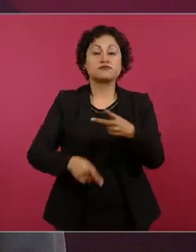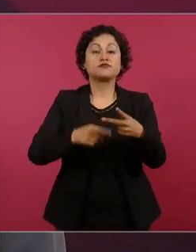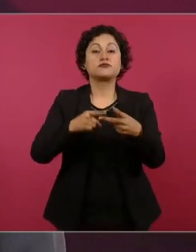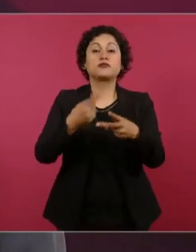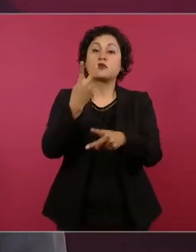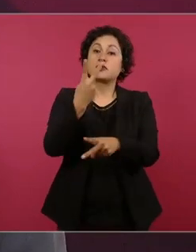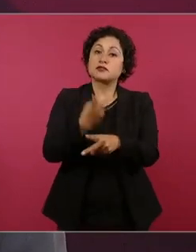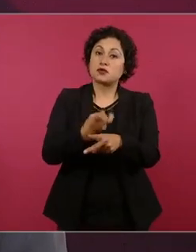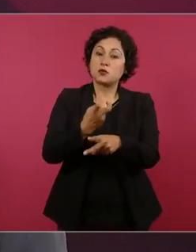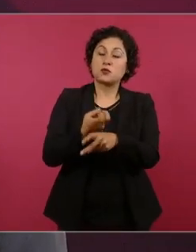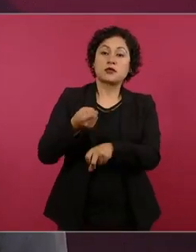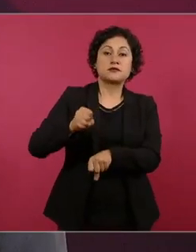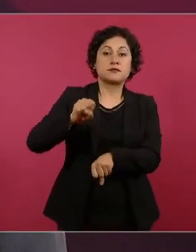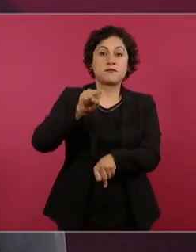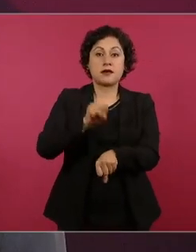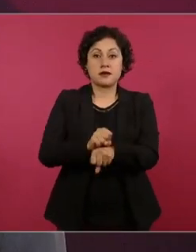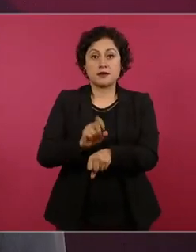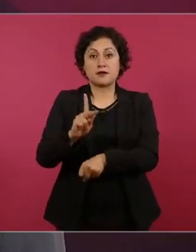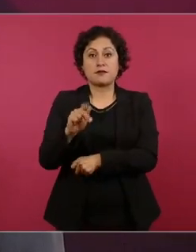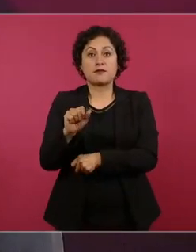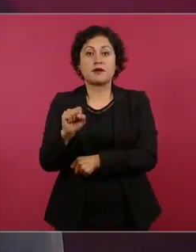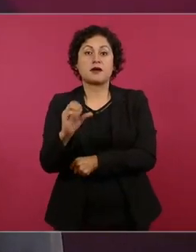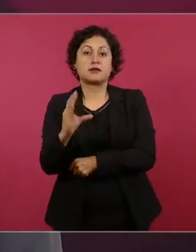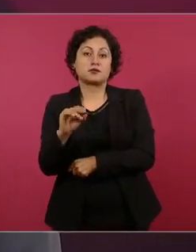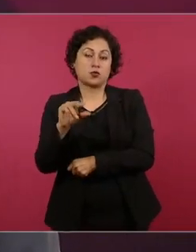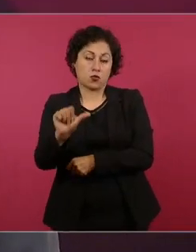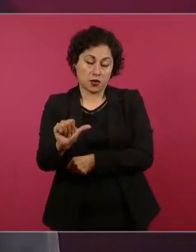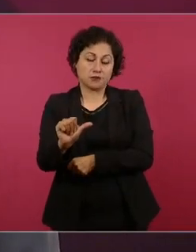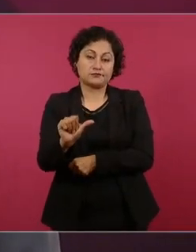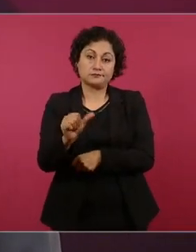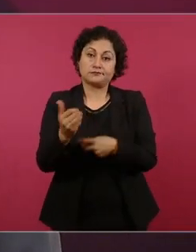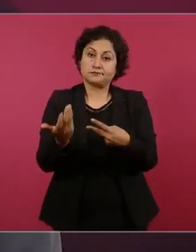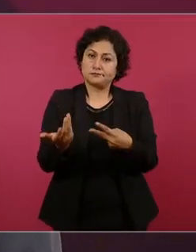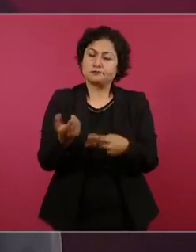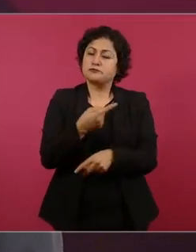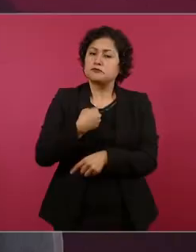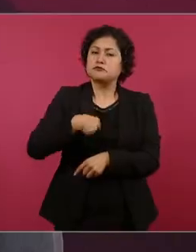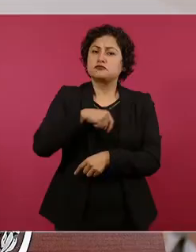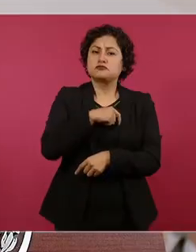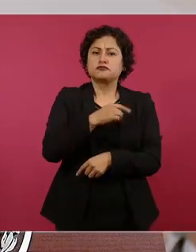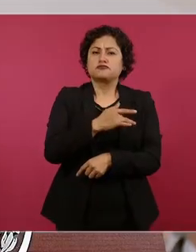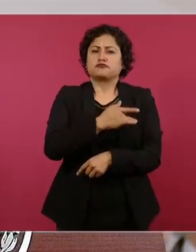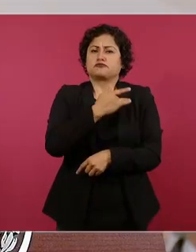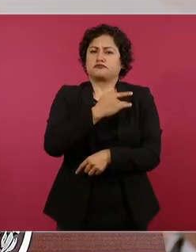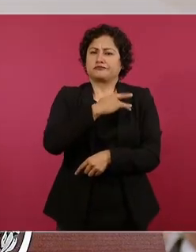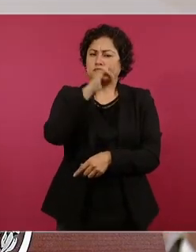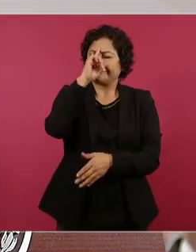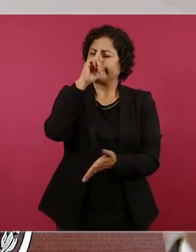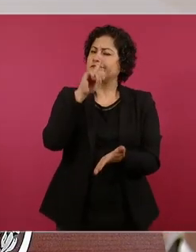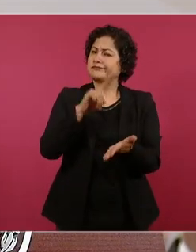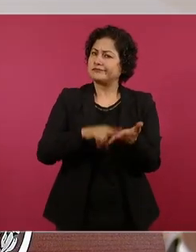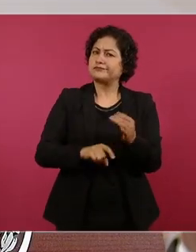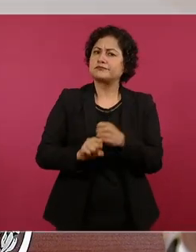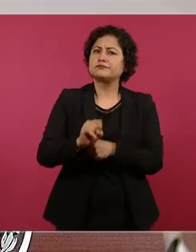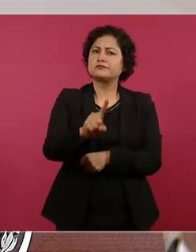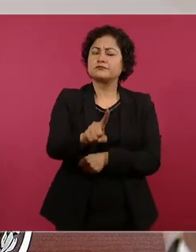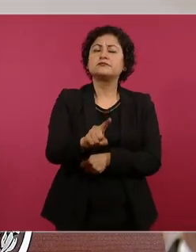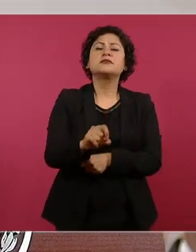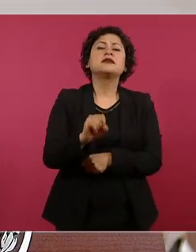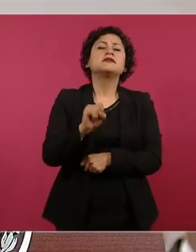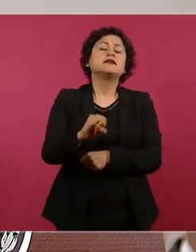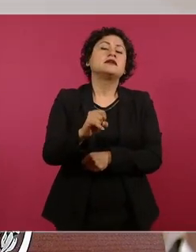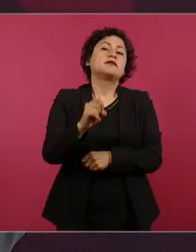que de nuestras mil 378 habitaciones